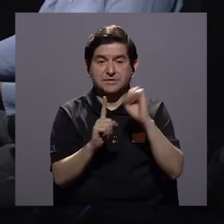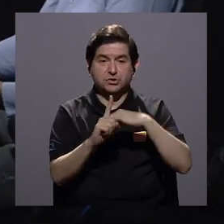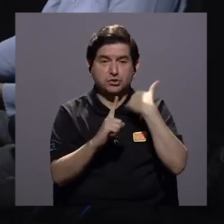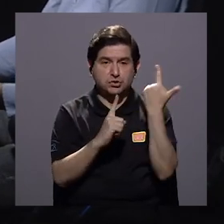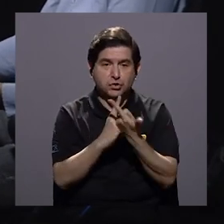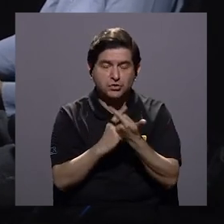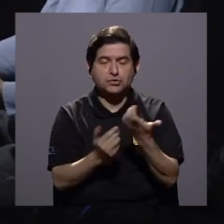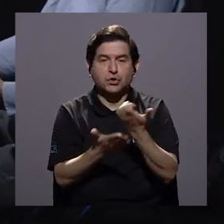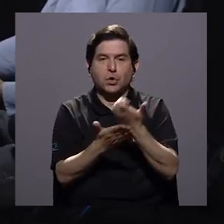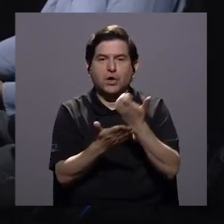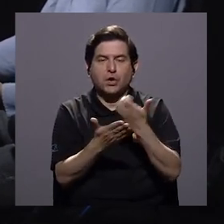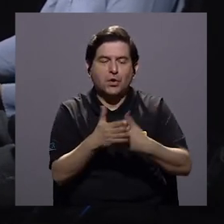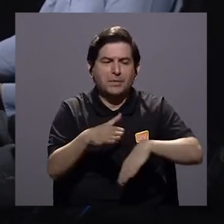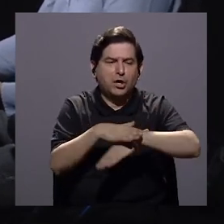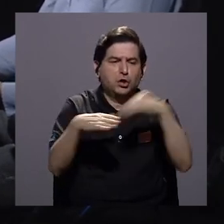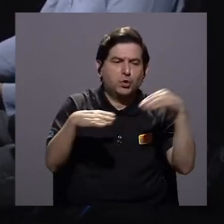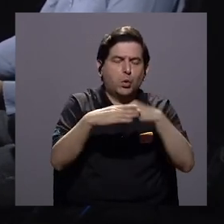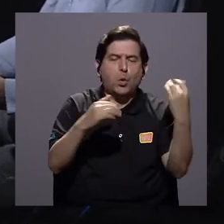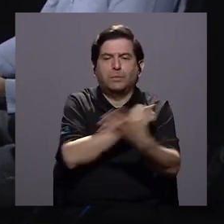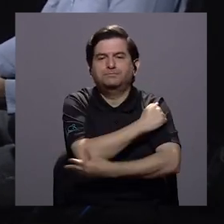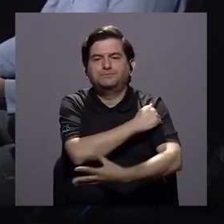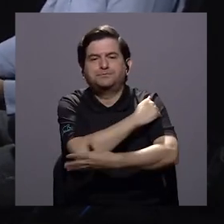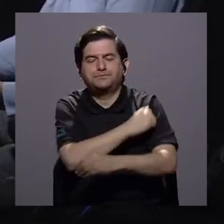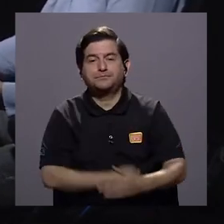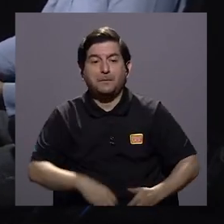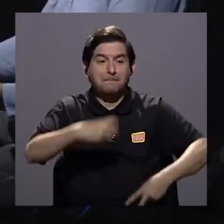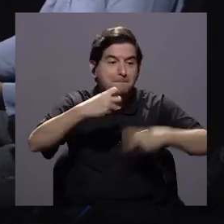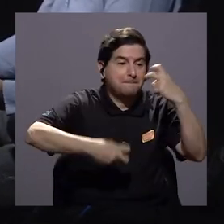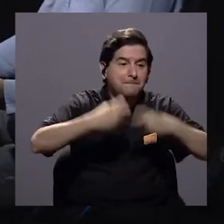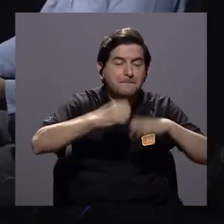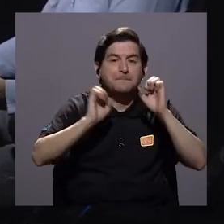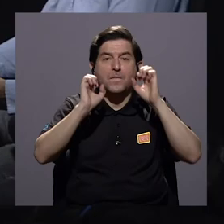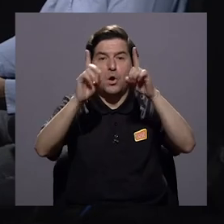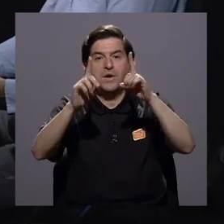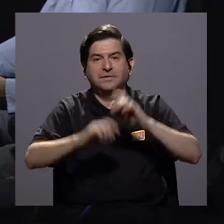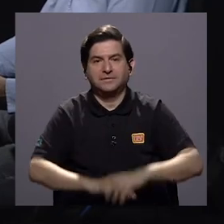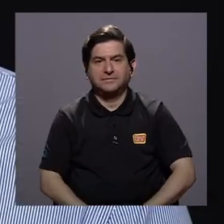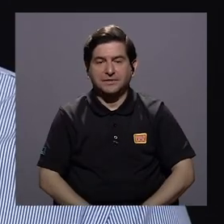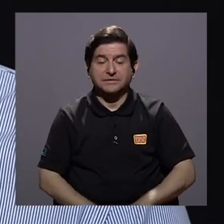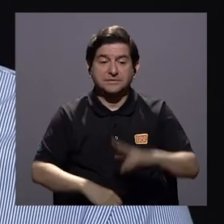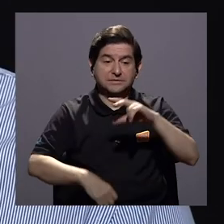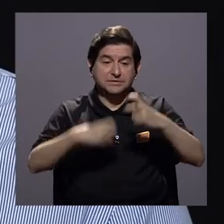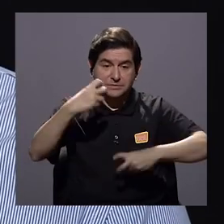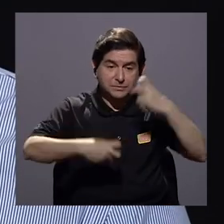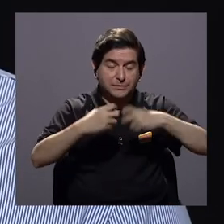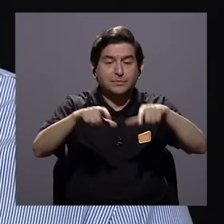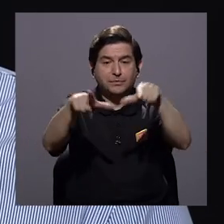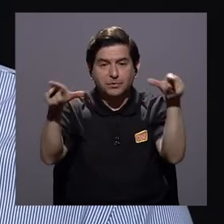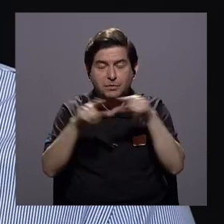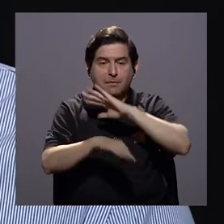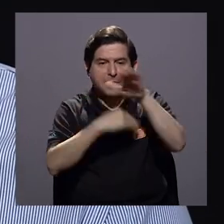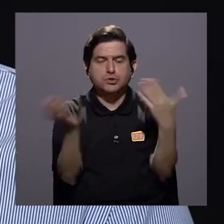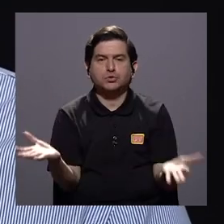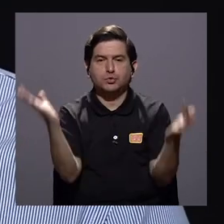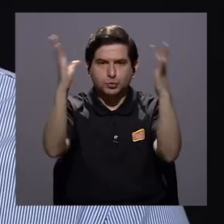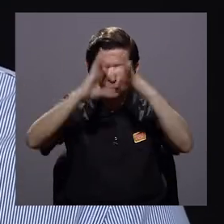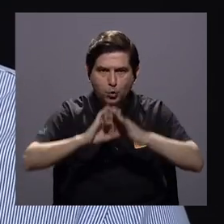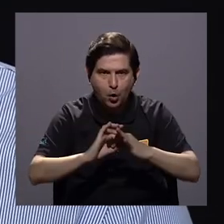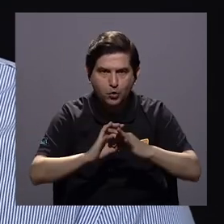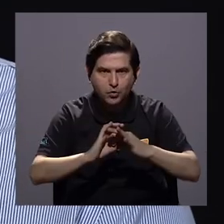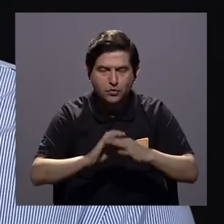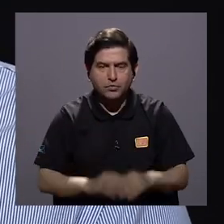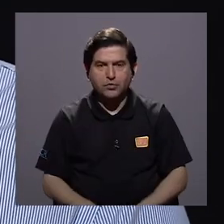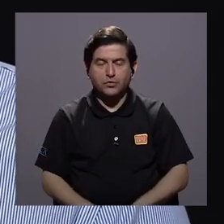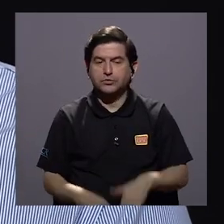sociales y económicas de exclusión y de pobreza hay problemas educativos y hay problemas territoriales y todos juntos hacen